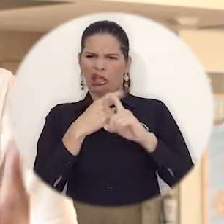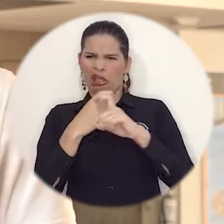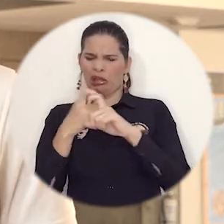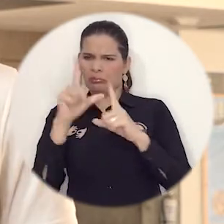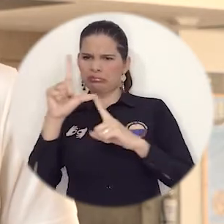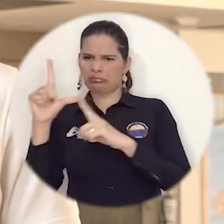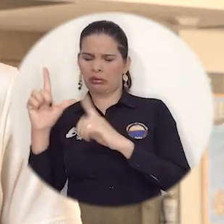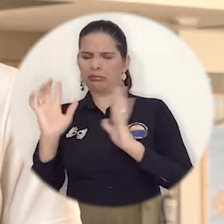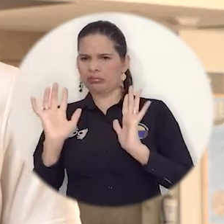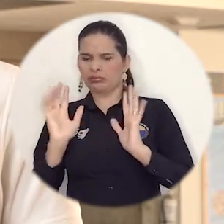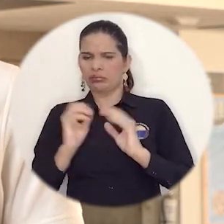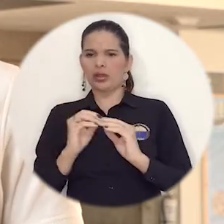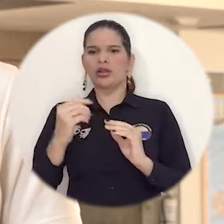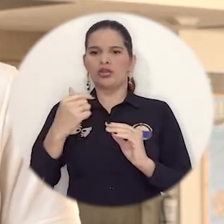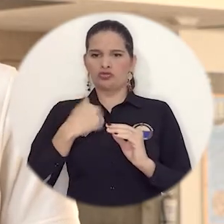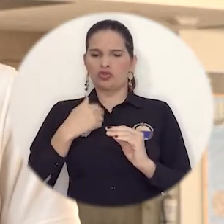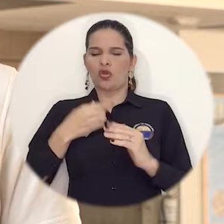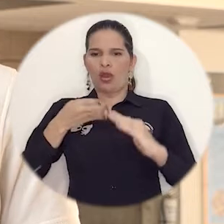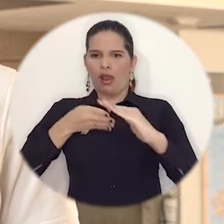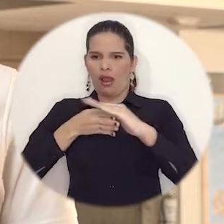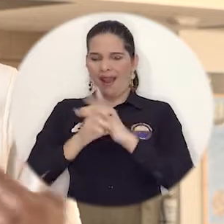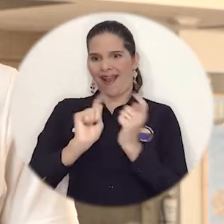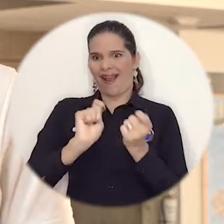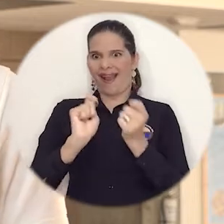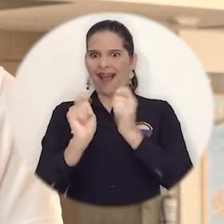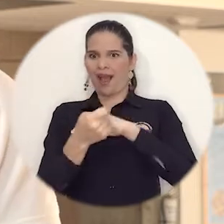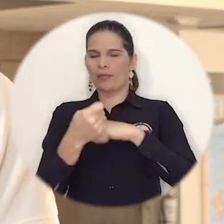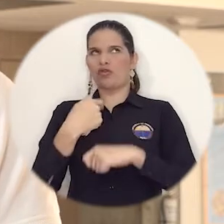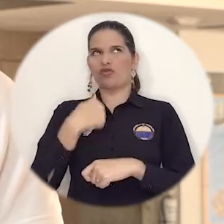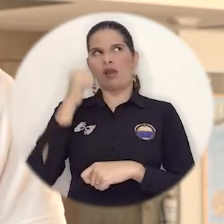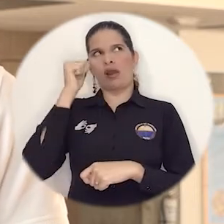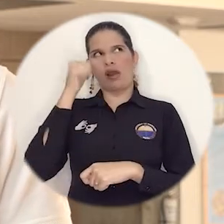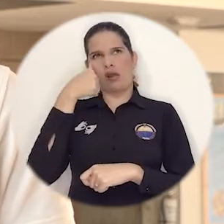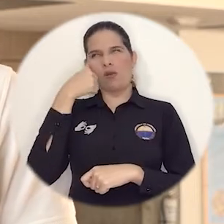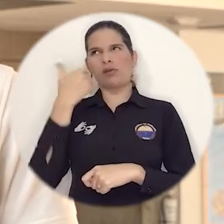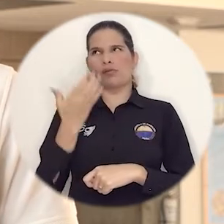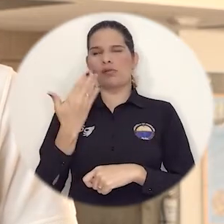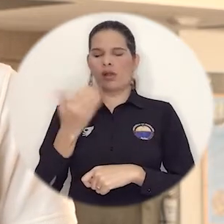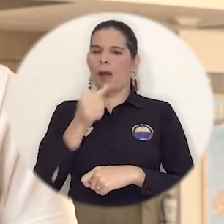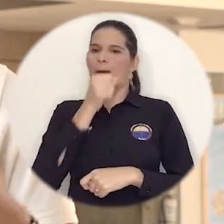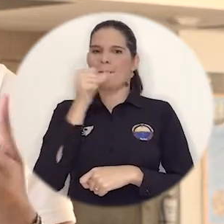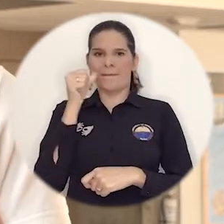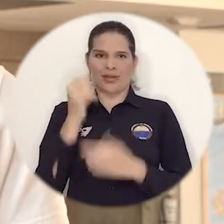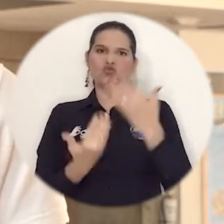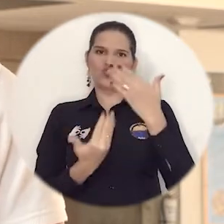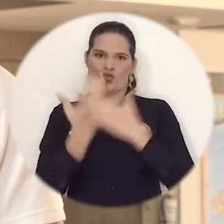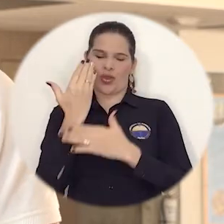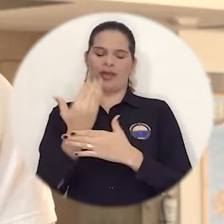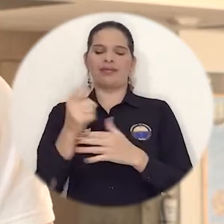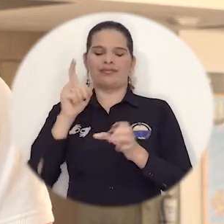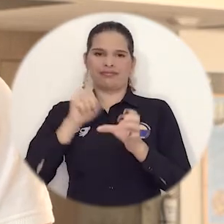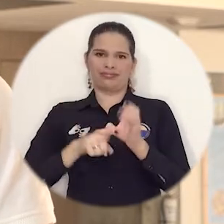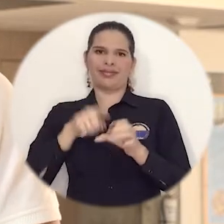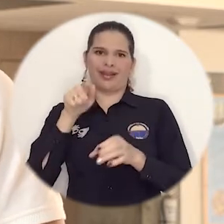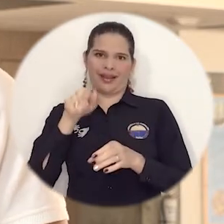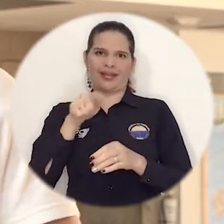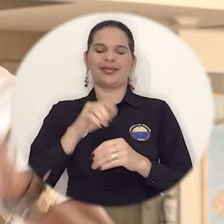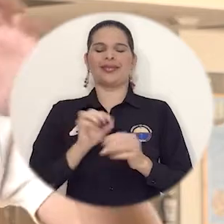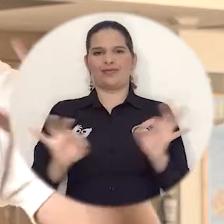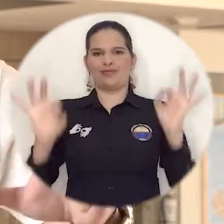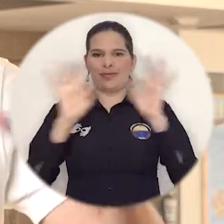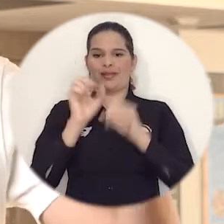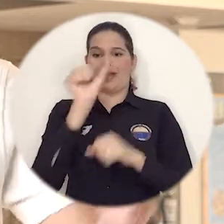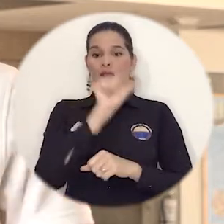es que usted ingrese y pueda modificar por una que sea de fácil recordación para usted al momento de ingresar a la